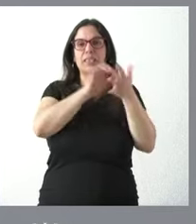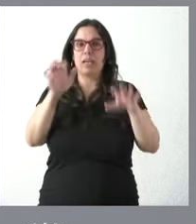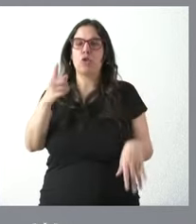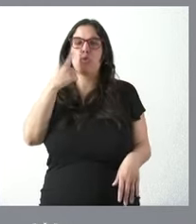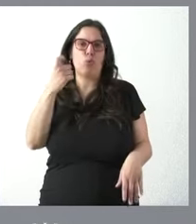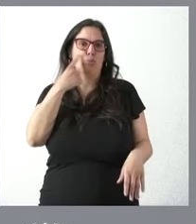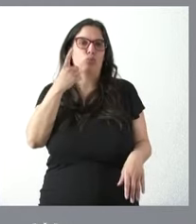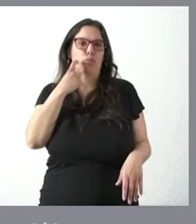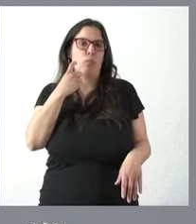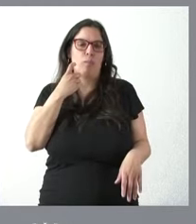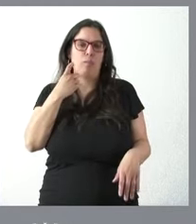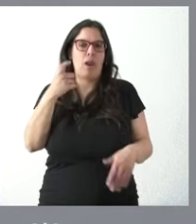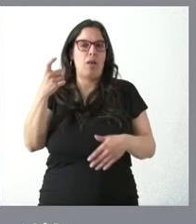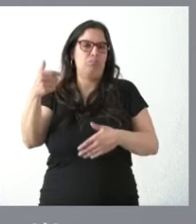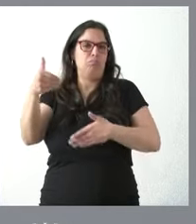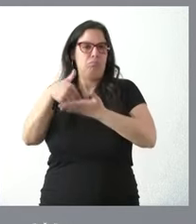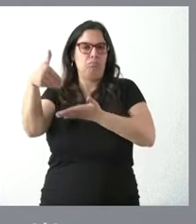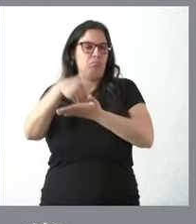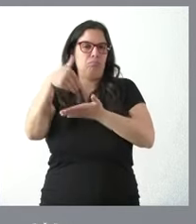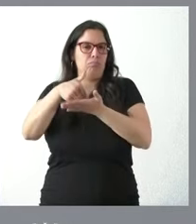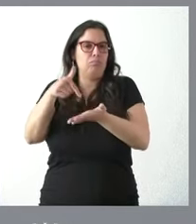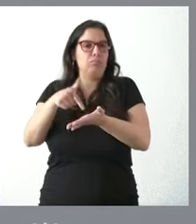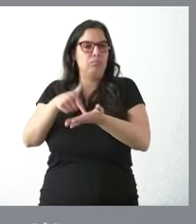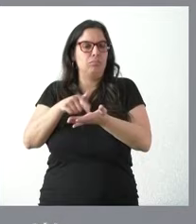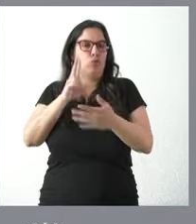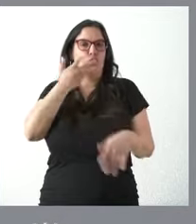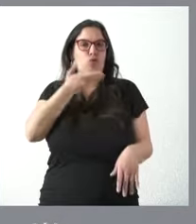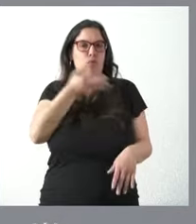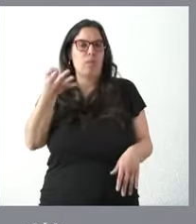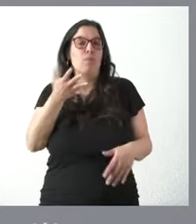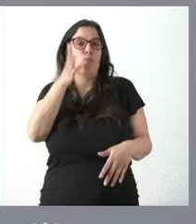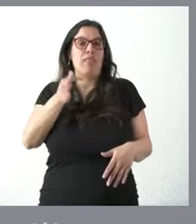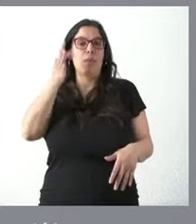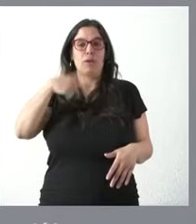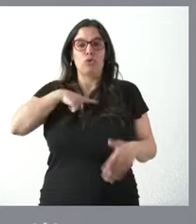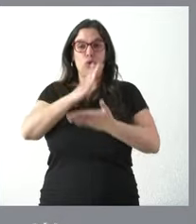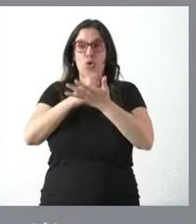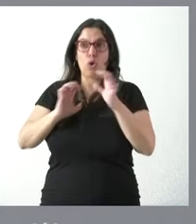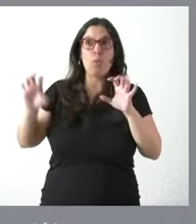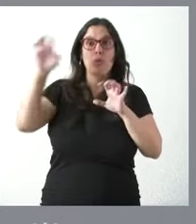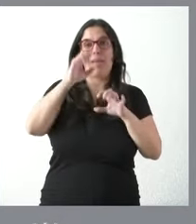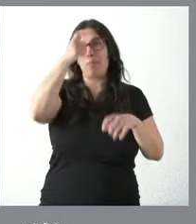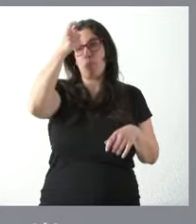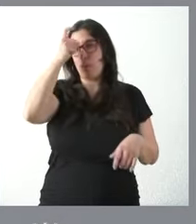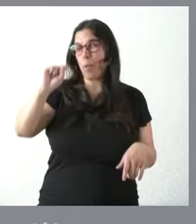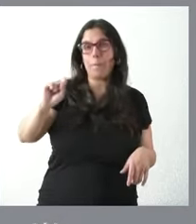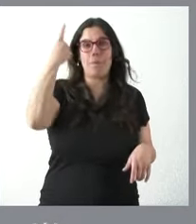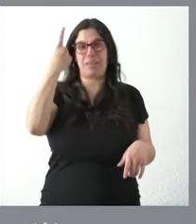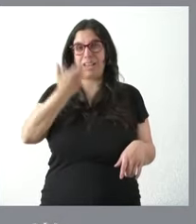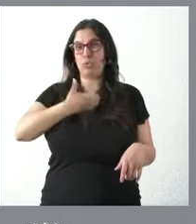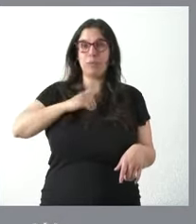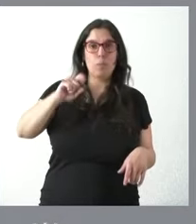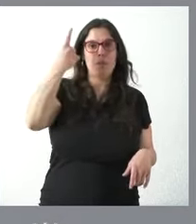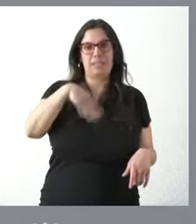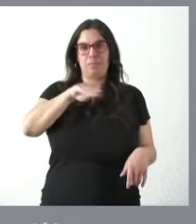acostumbrados a ello lo conocemos bien no en vano somos la comunidad de España con mayor número de municipios con mayor número de ayuntamientos